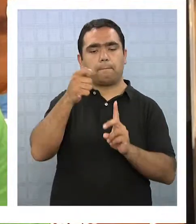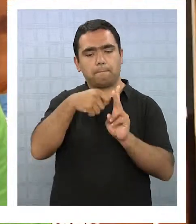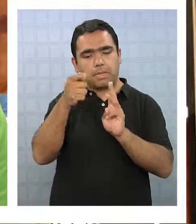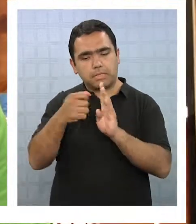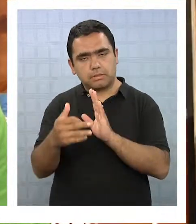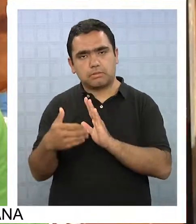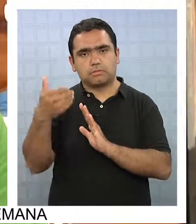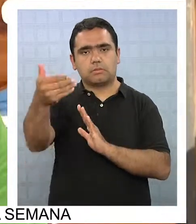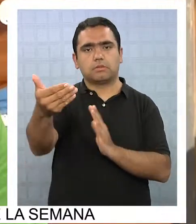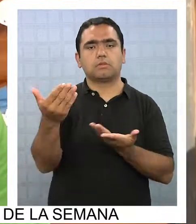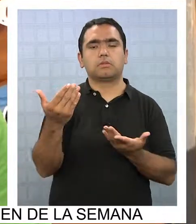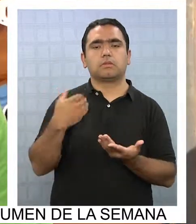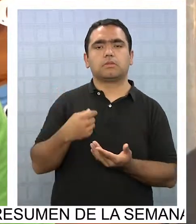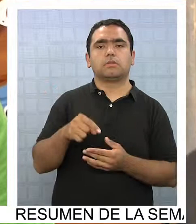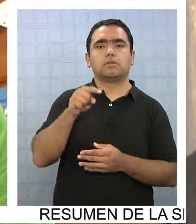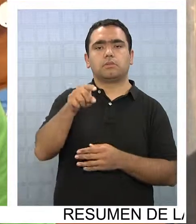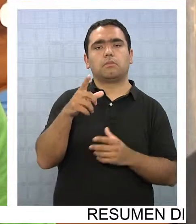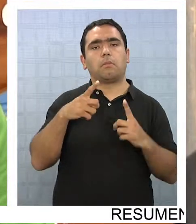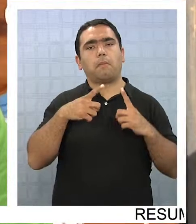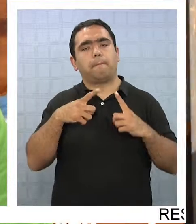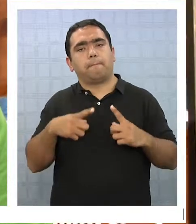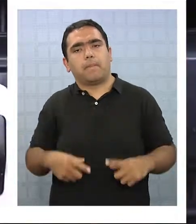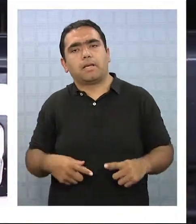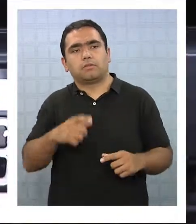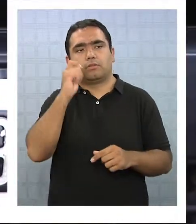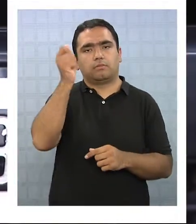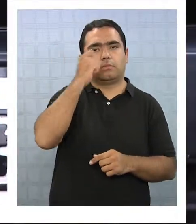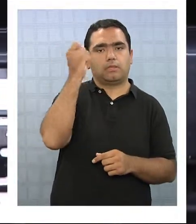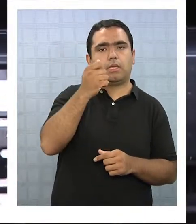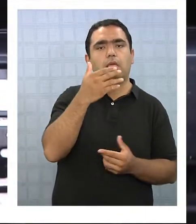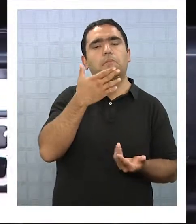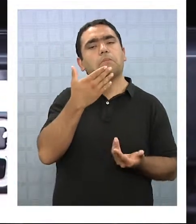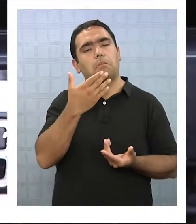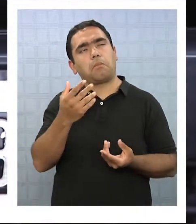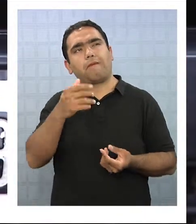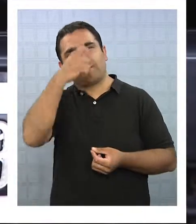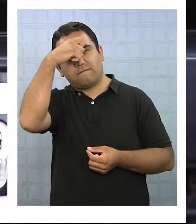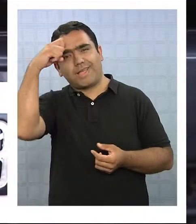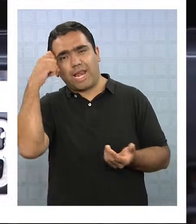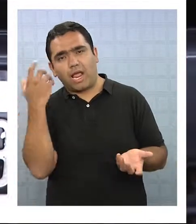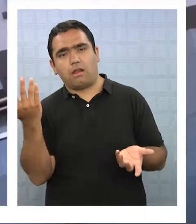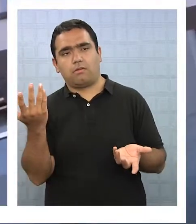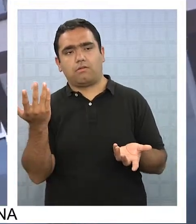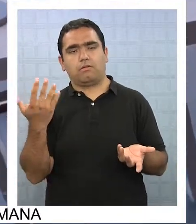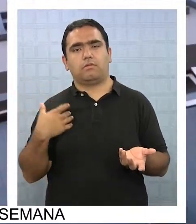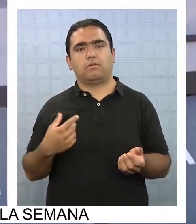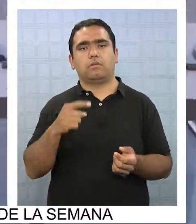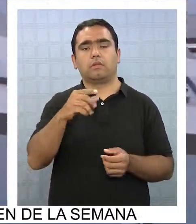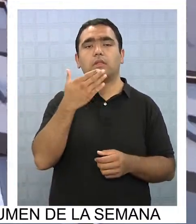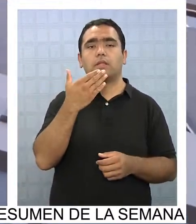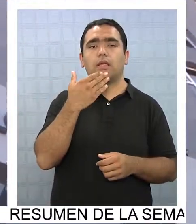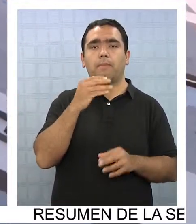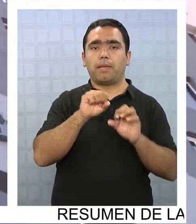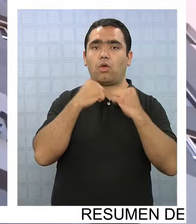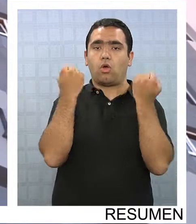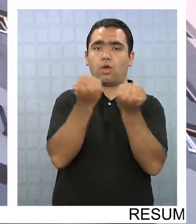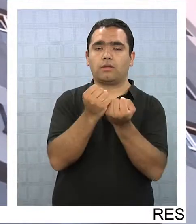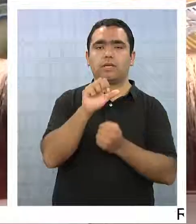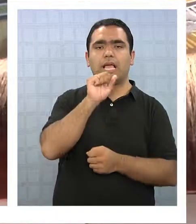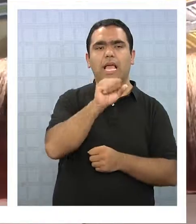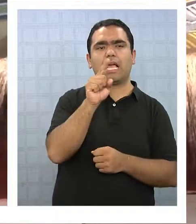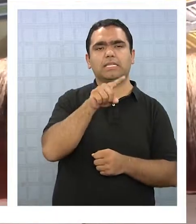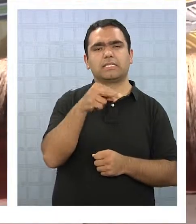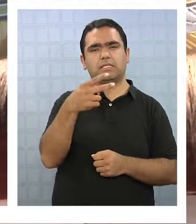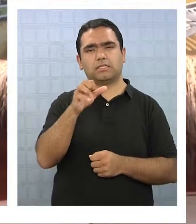venideros. Ya hablemos ya de vacaciones de septiembre y verano. Se está realizando congreso a Chet este fin de semana,